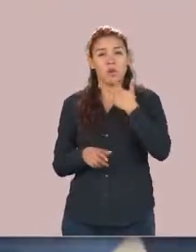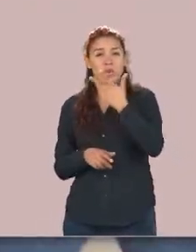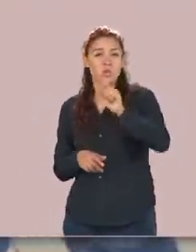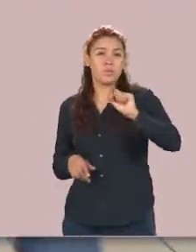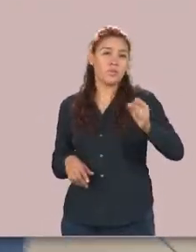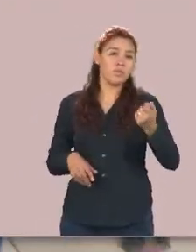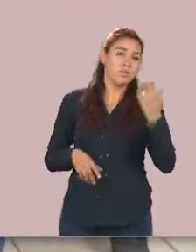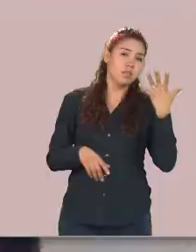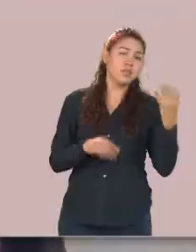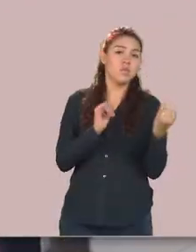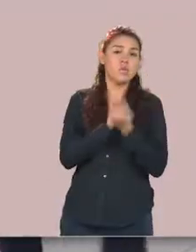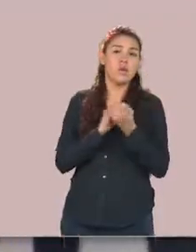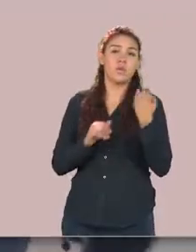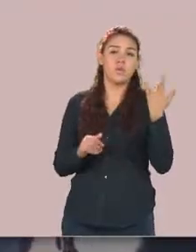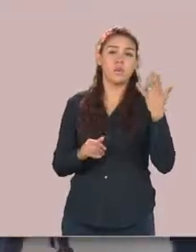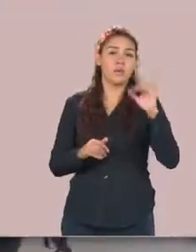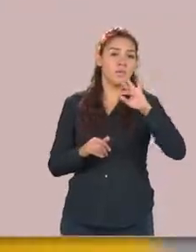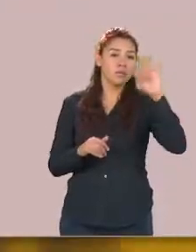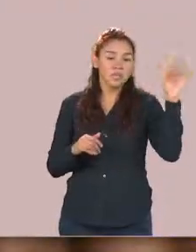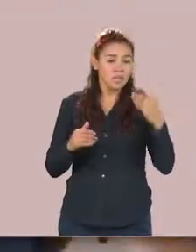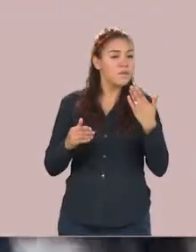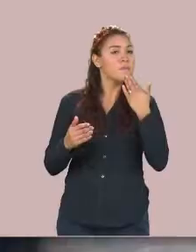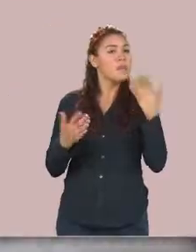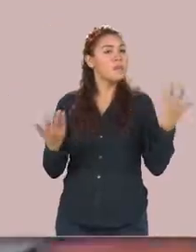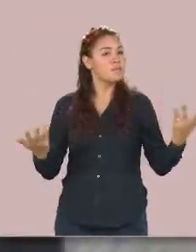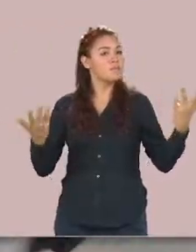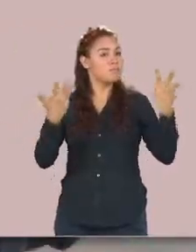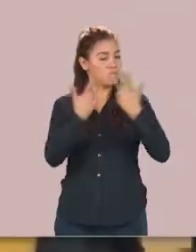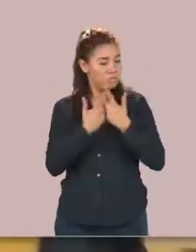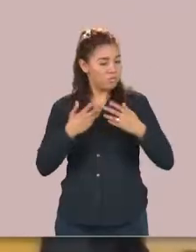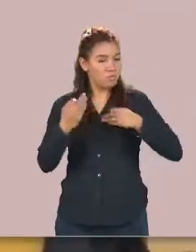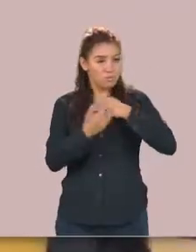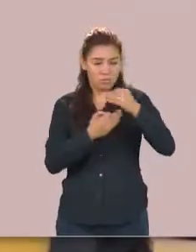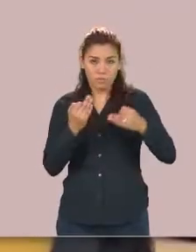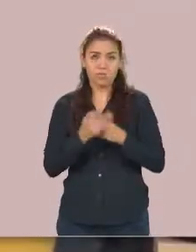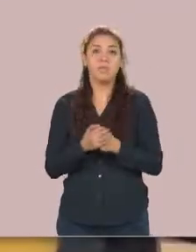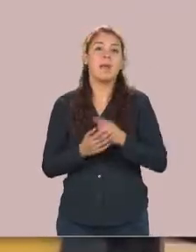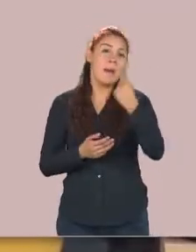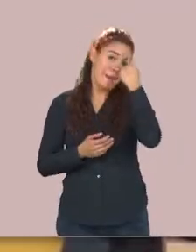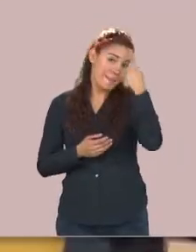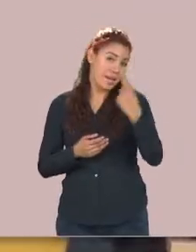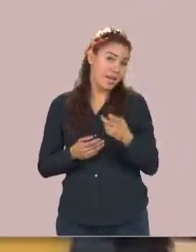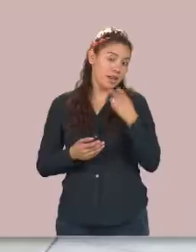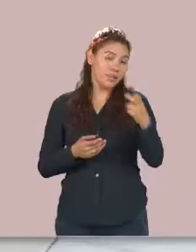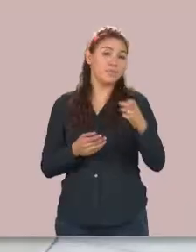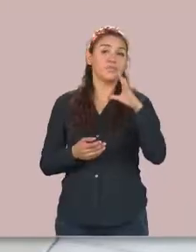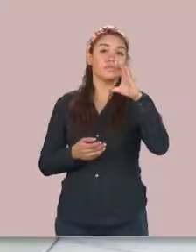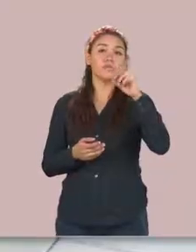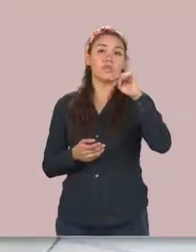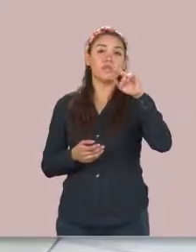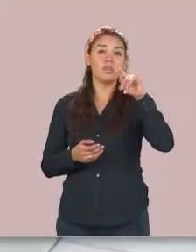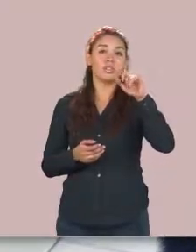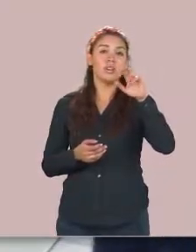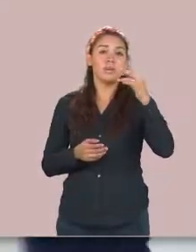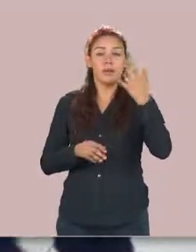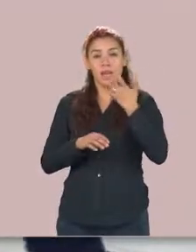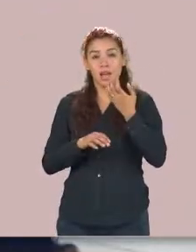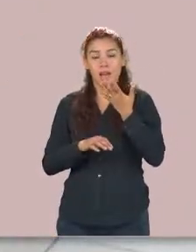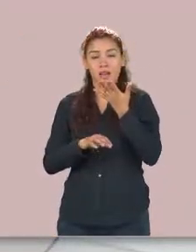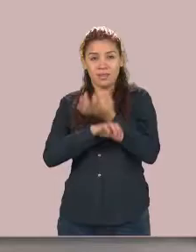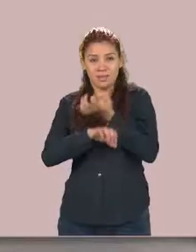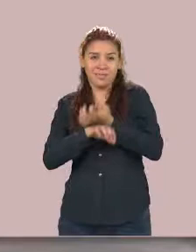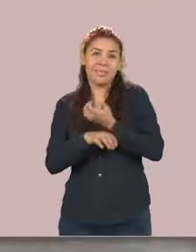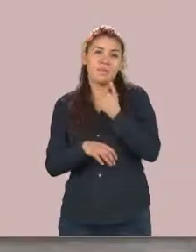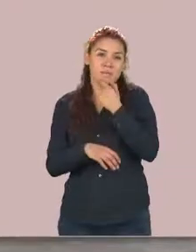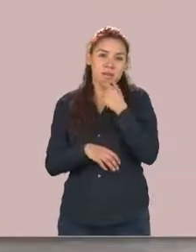% de su programa de estudios acreditado. Para el caso de la convocatoria, para países de habla inglesa, se requiere contar con una